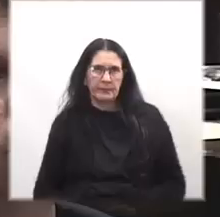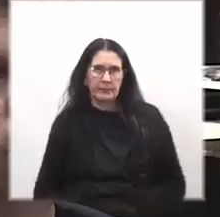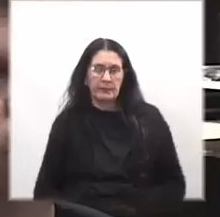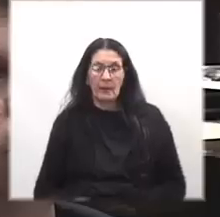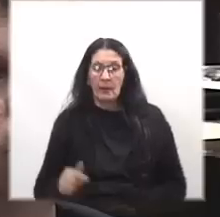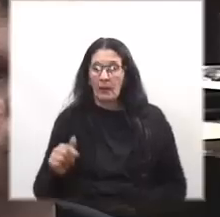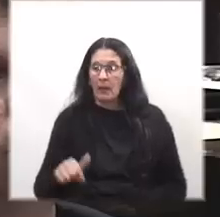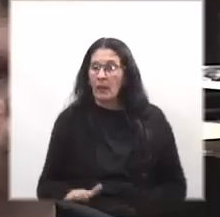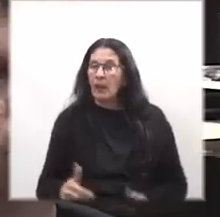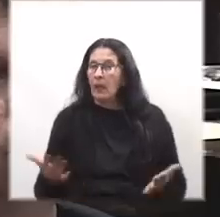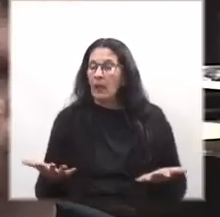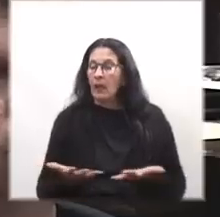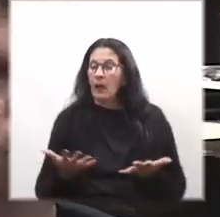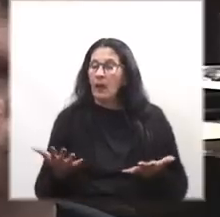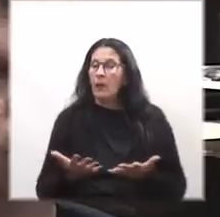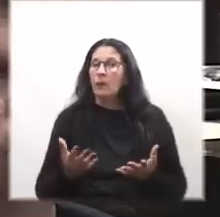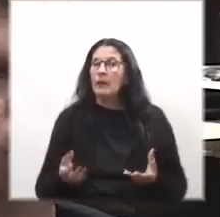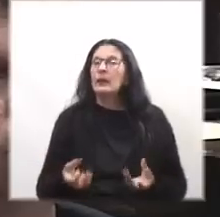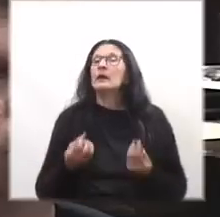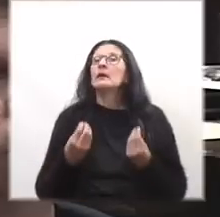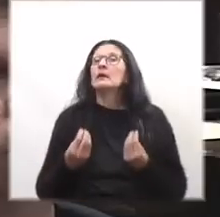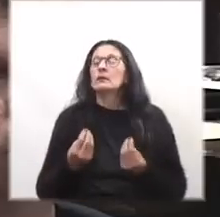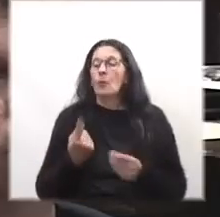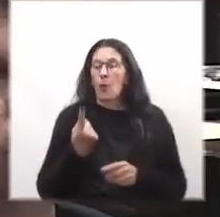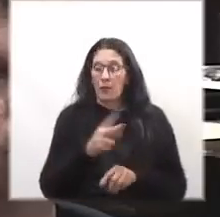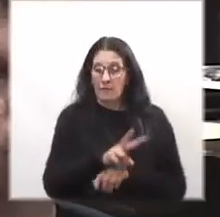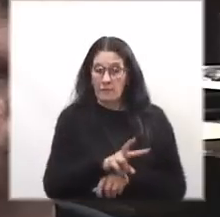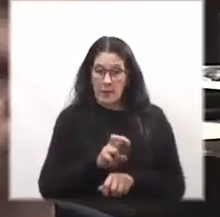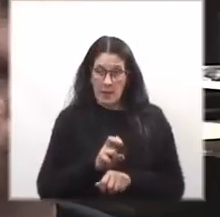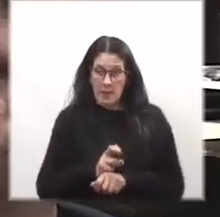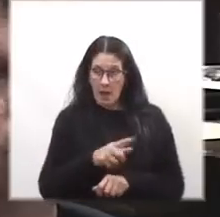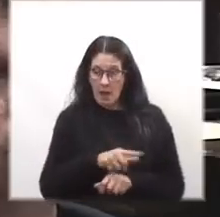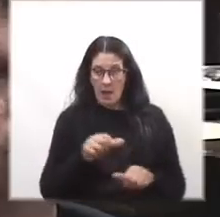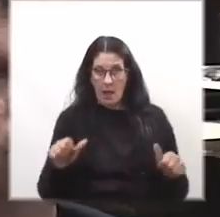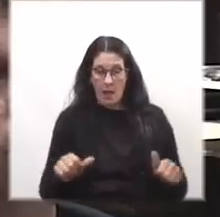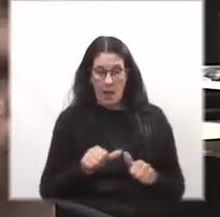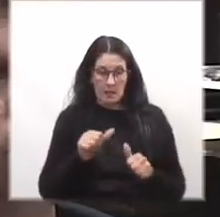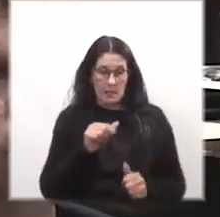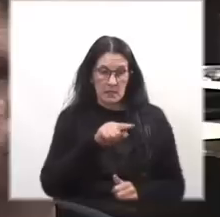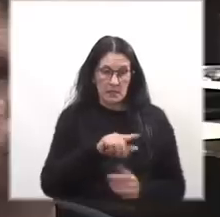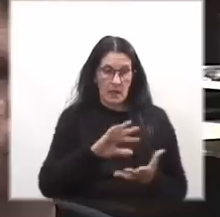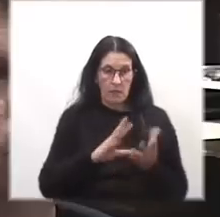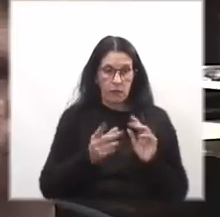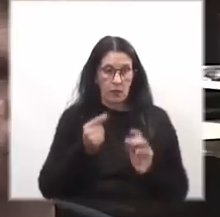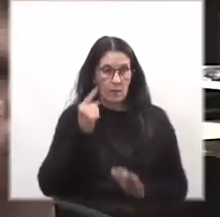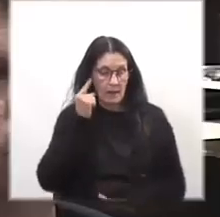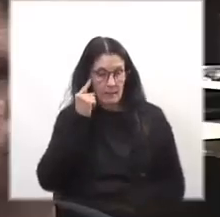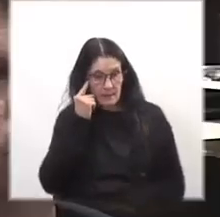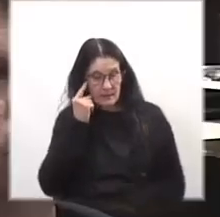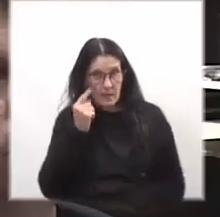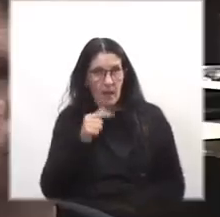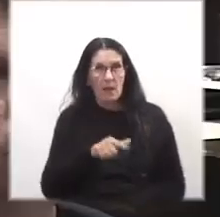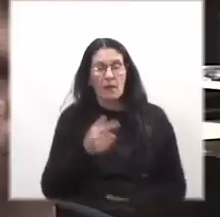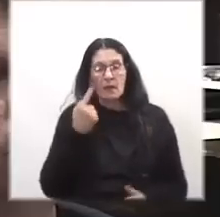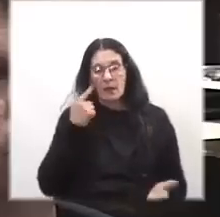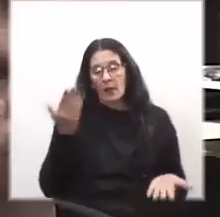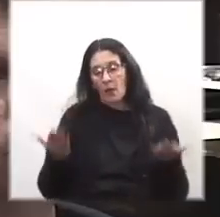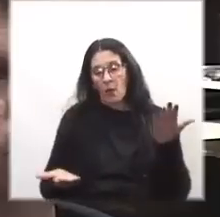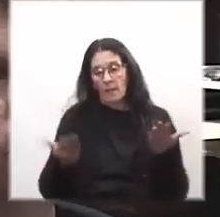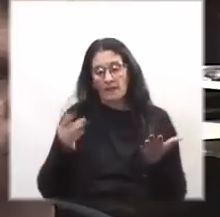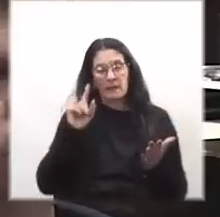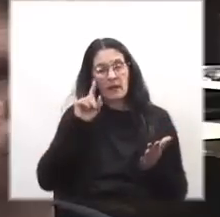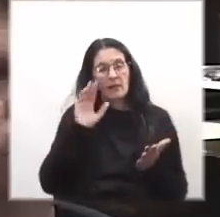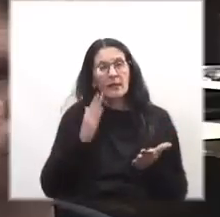Ahora, ¿qué tipo de juicio puede hacer un fiscal con ese pensamiento cuando ya arranca comparando la dictadura